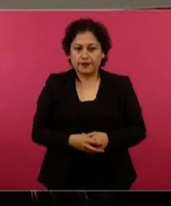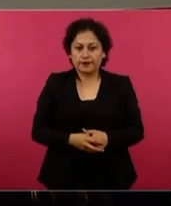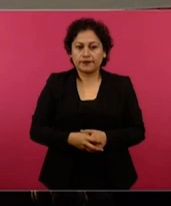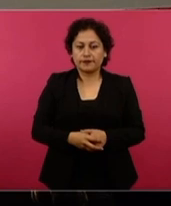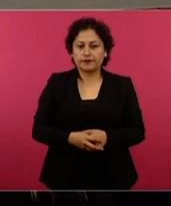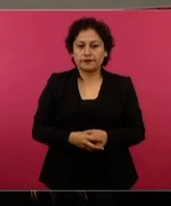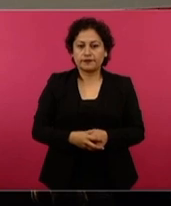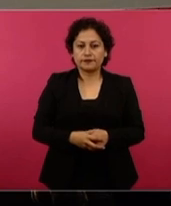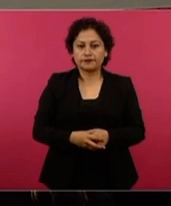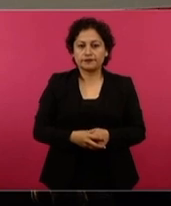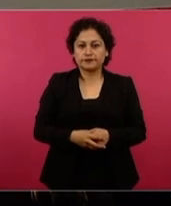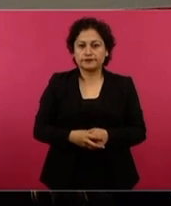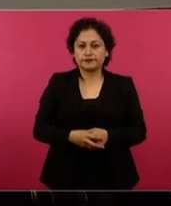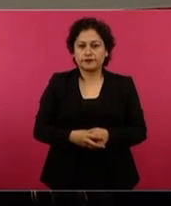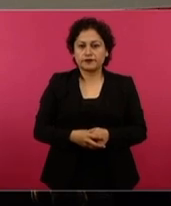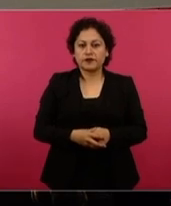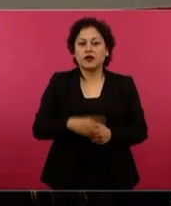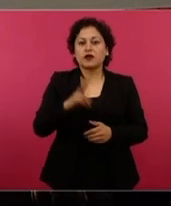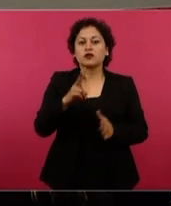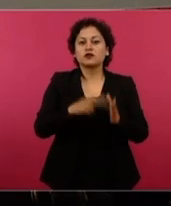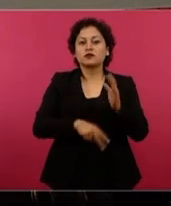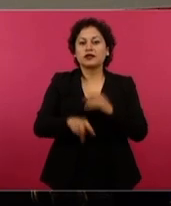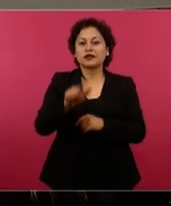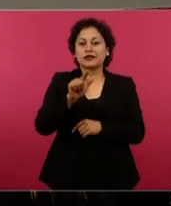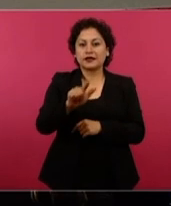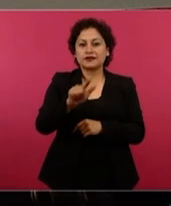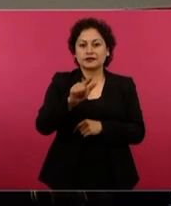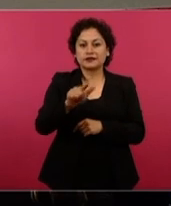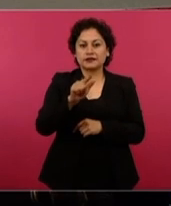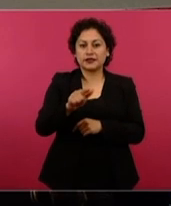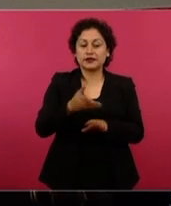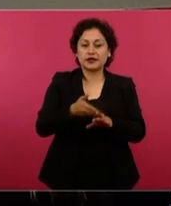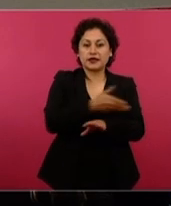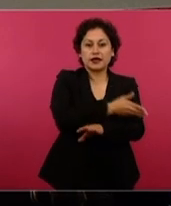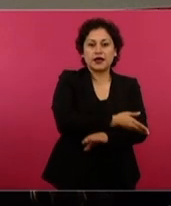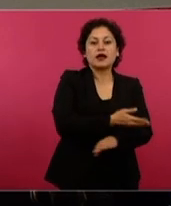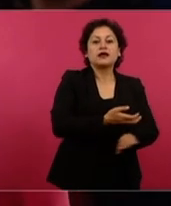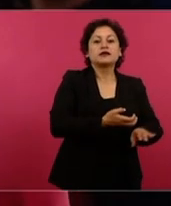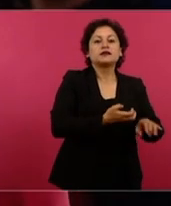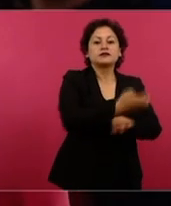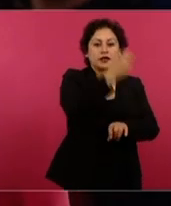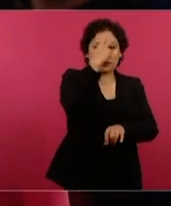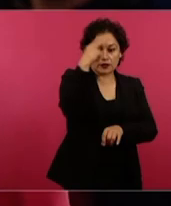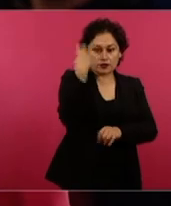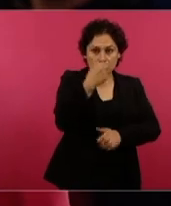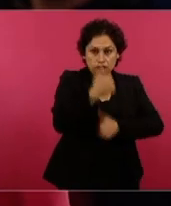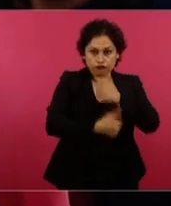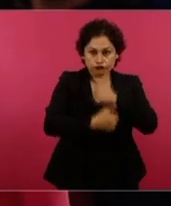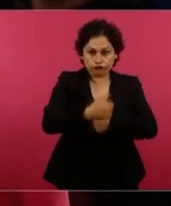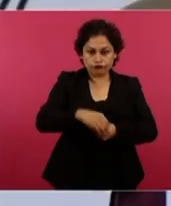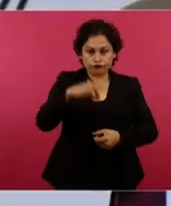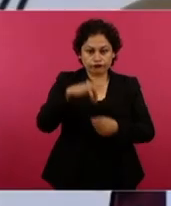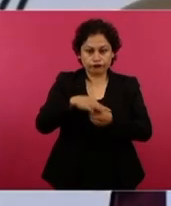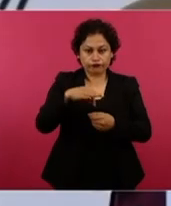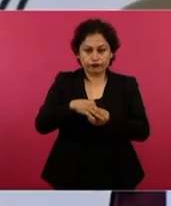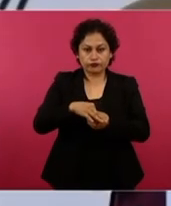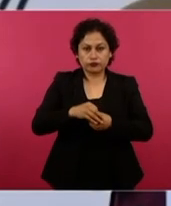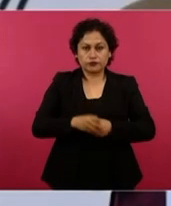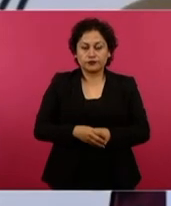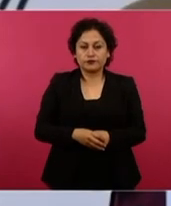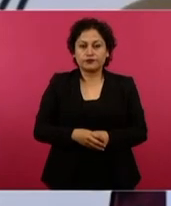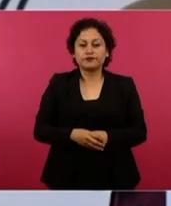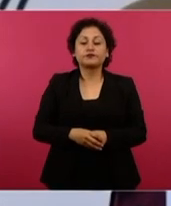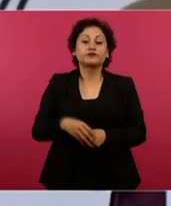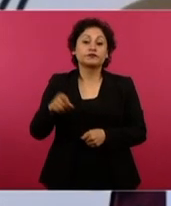En 2017, durante el proceso electoral del Estado de México, Felipe Calderón, Ricardo Anaya y Enrique Ochoa expresaron lo